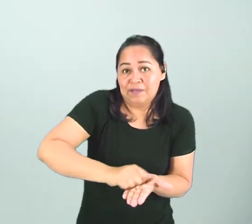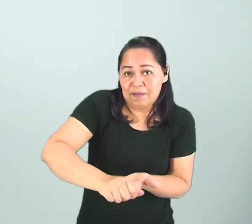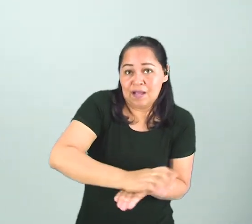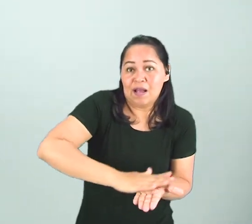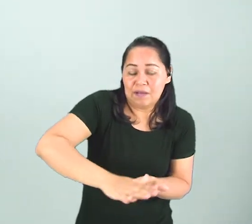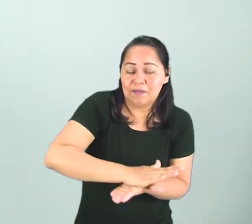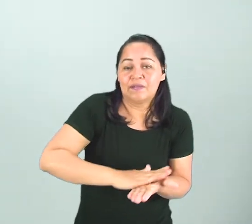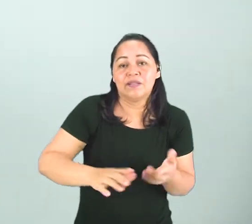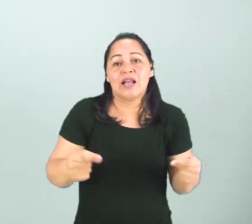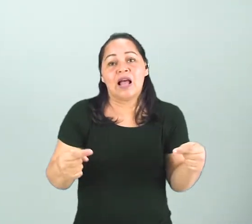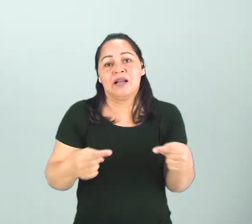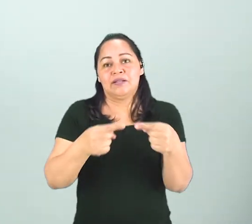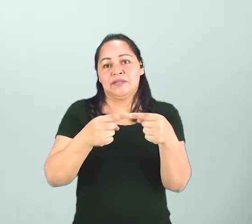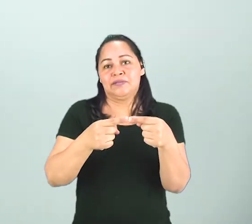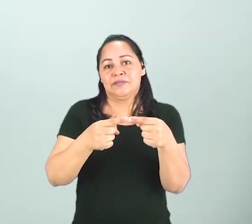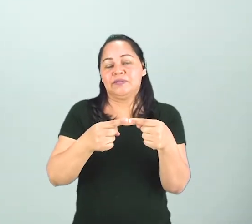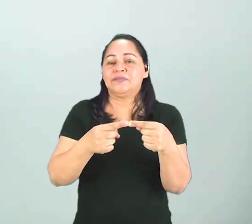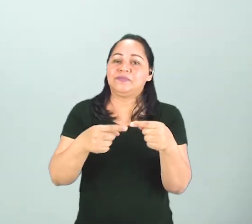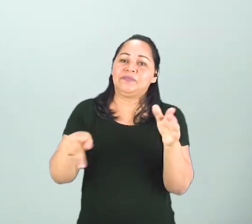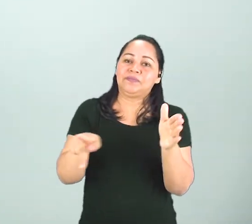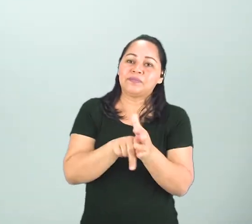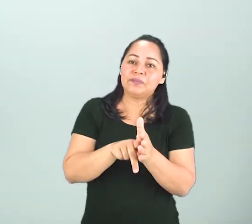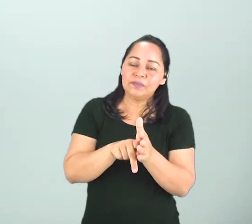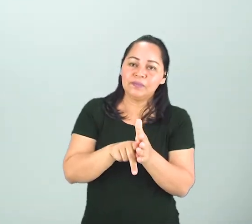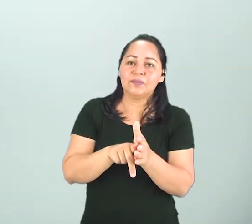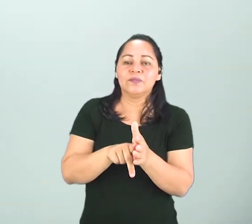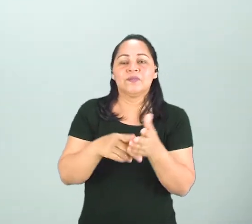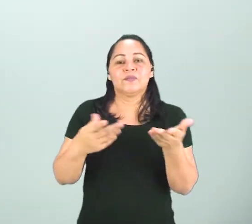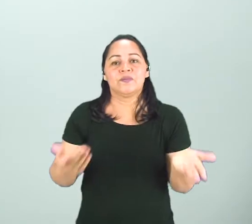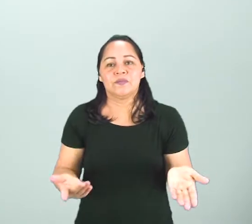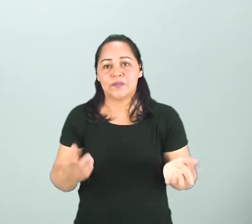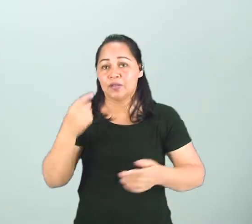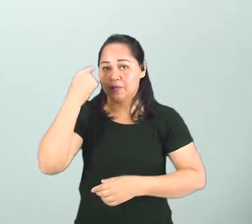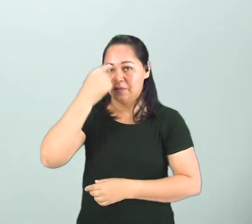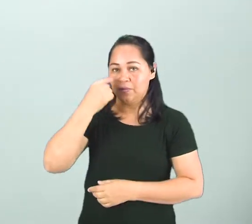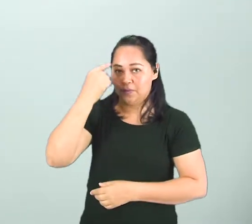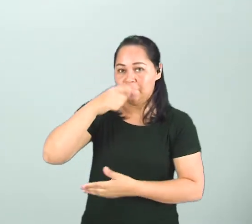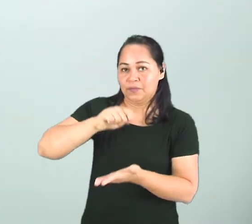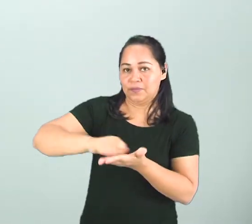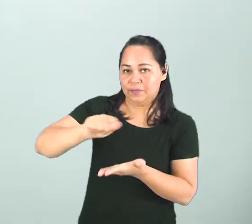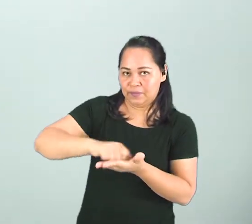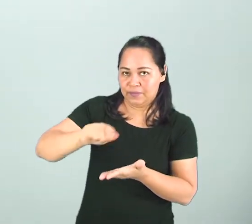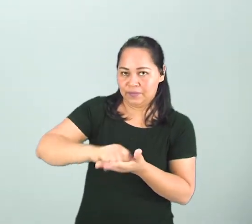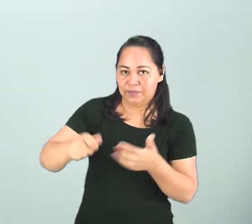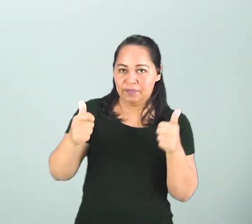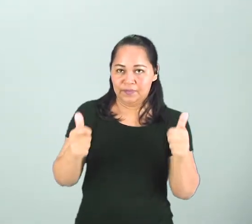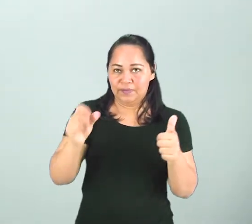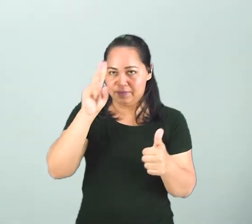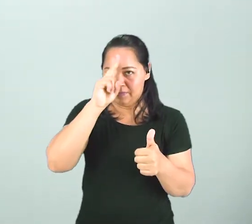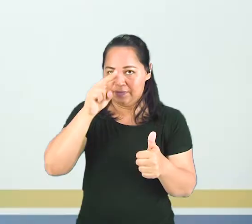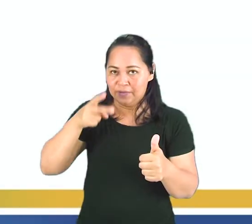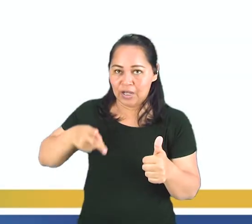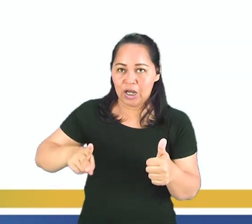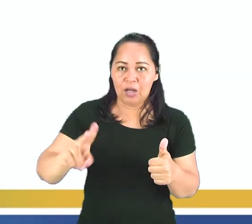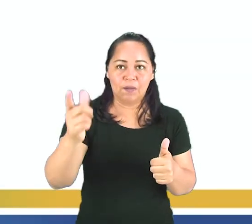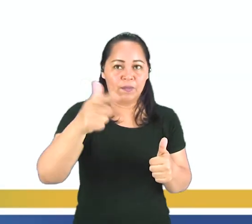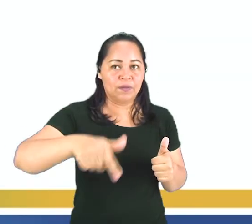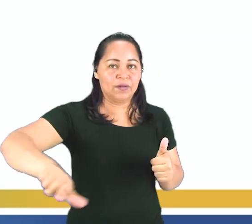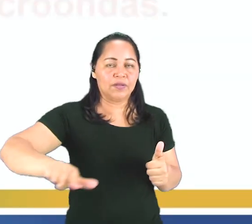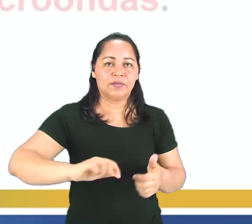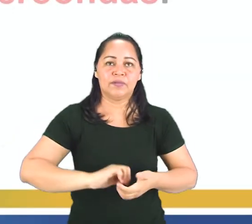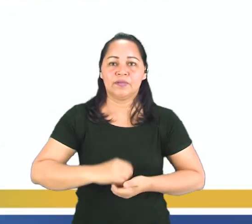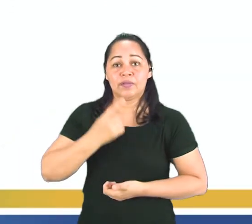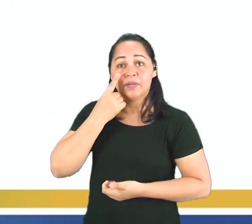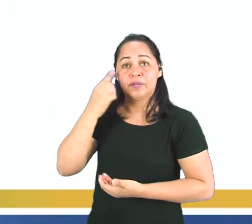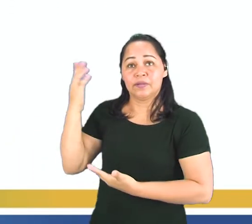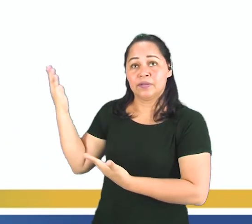No se esquece. Esa relación es muy íntima, pessoal. La puede ayudar mucho a nosotros en la hora de lembrar. ¿Está bien? Seguimos. ¿Y este? ¿Cómo